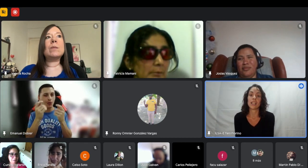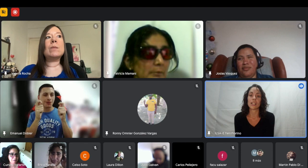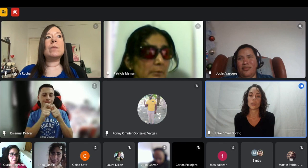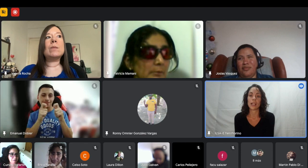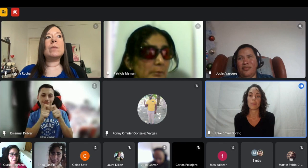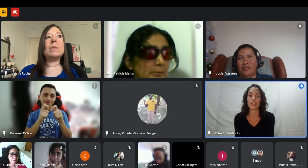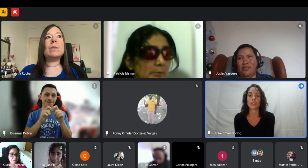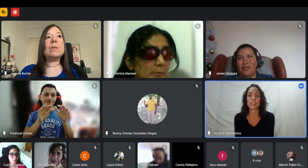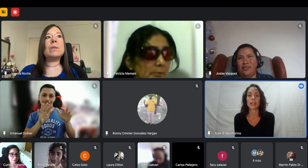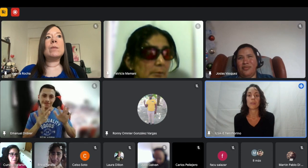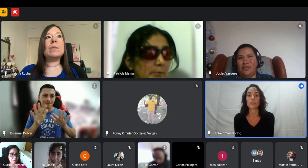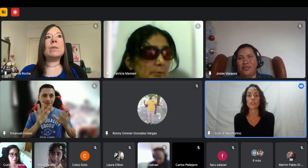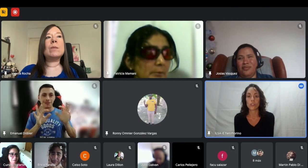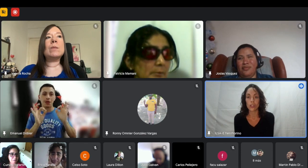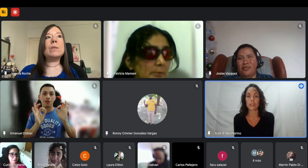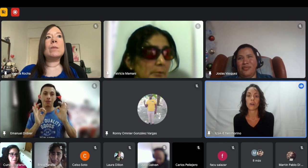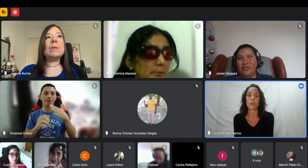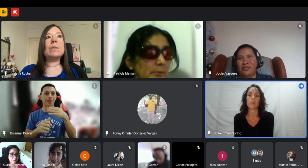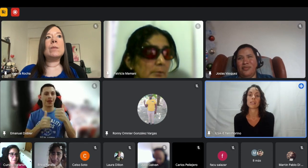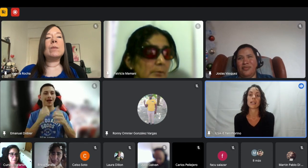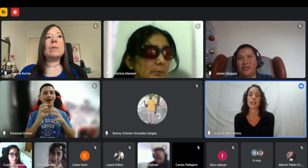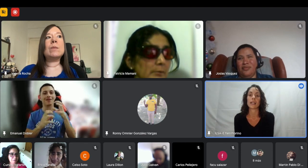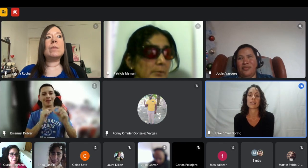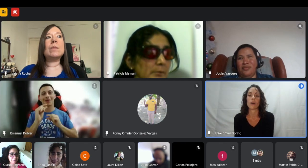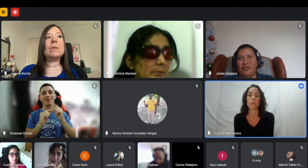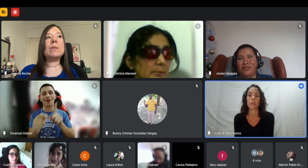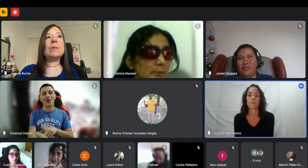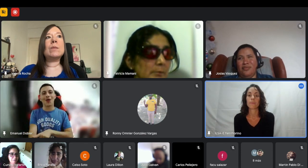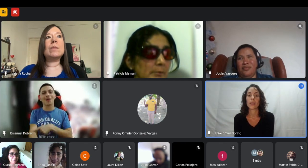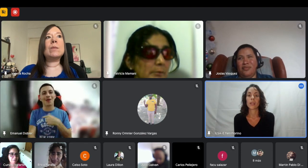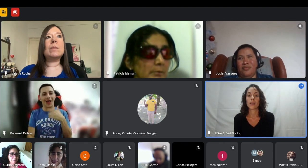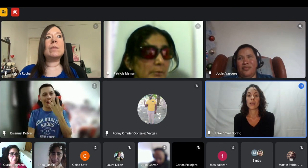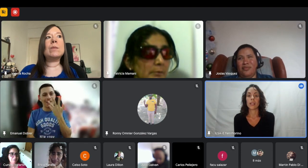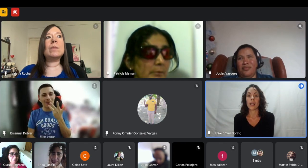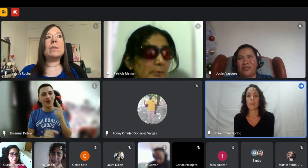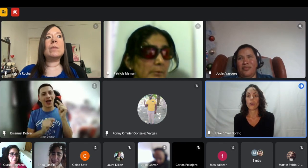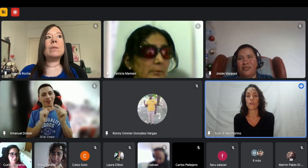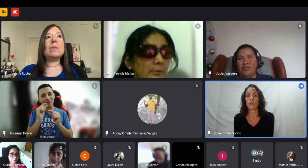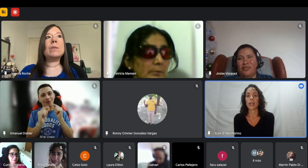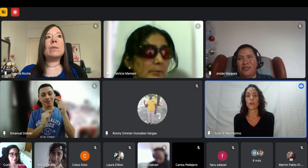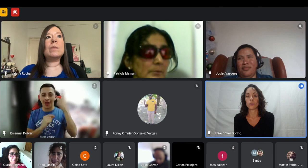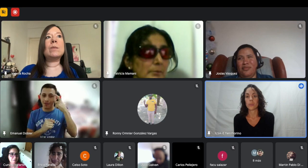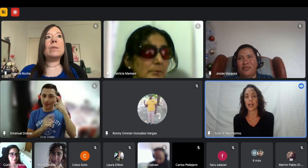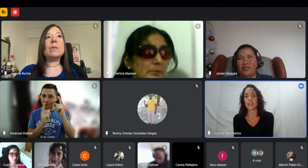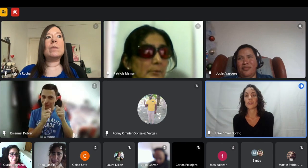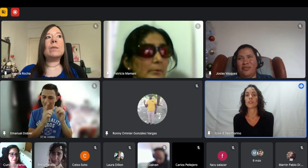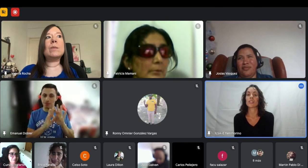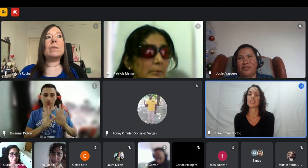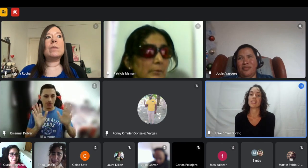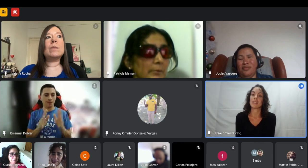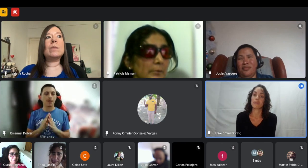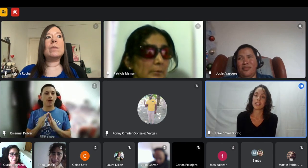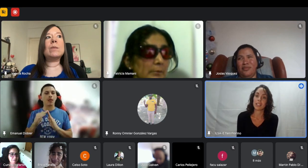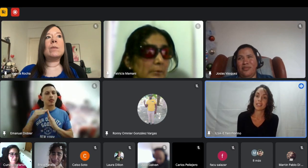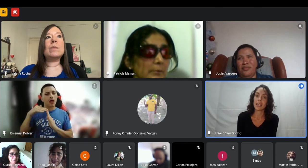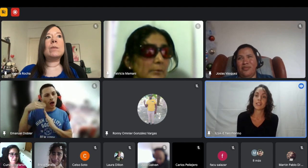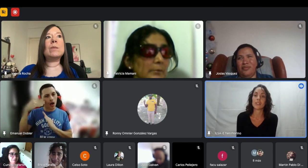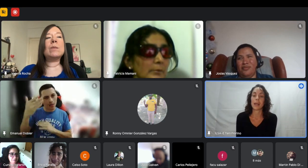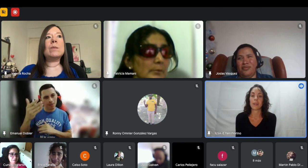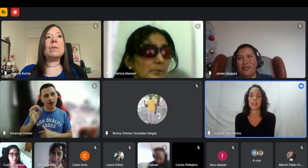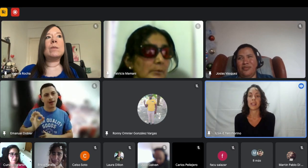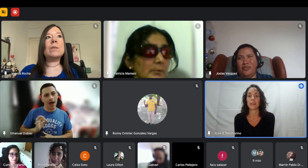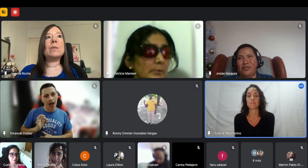no tenía la ayuda de la hermana entonces él pensó sólo cómo empezar a arreglar esa compu y de a poco fue acostumbrando y fue